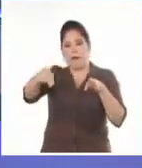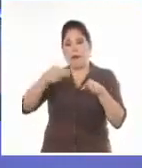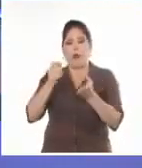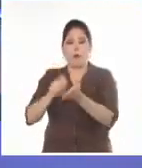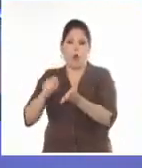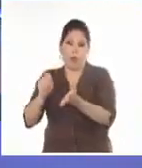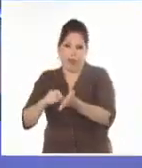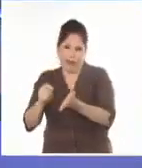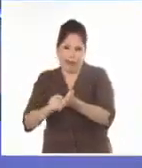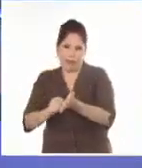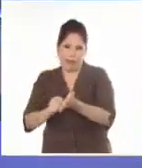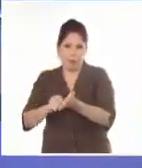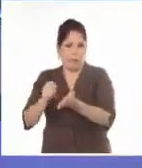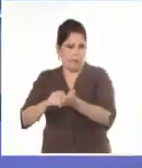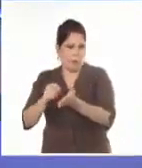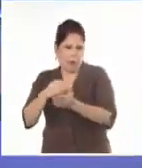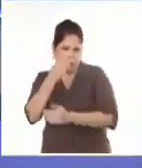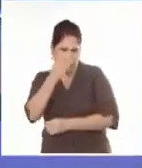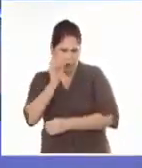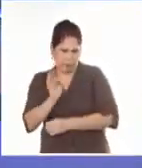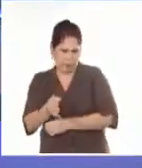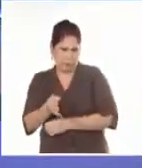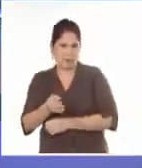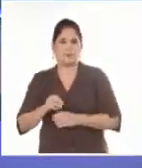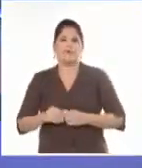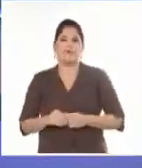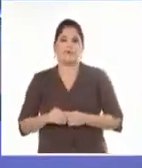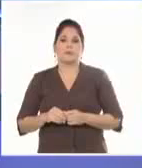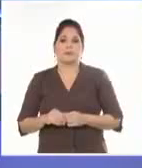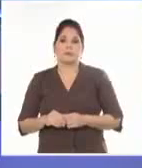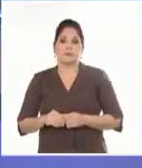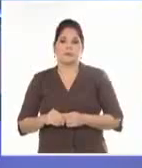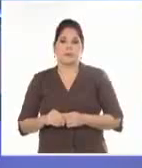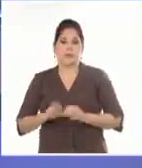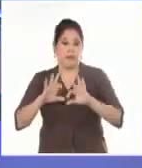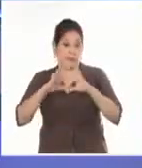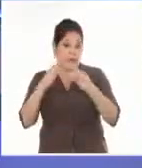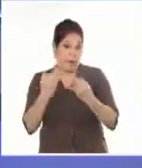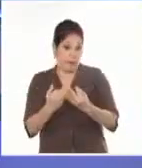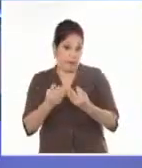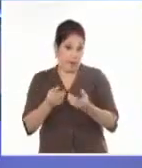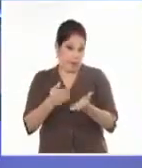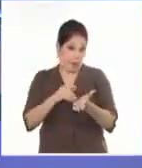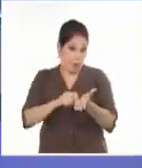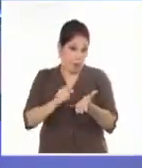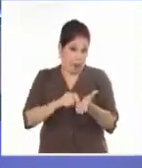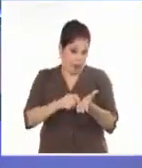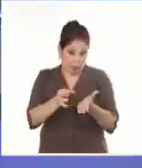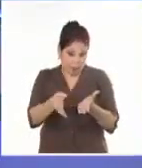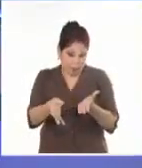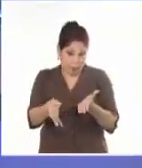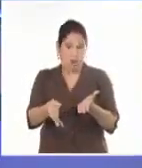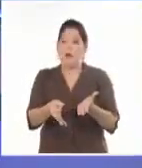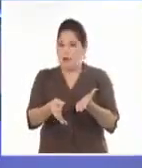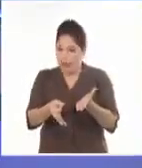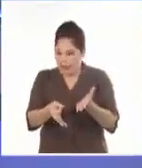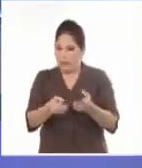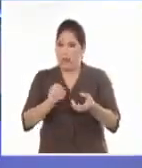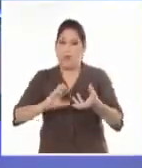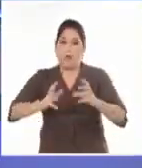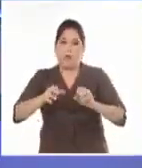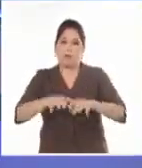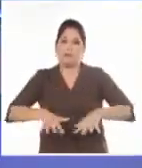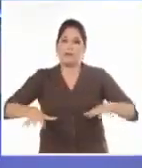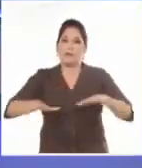familiar normada, ese es el término correcto, la canasta familiar normada. Es correcto. Pese al actual complejo escenario